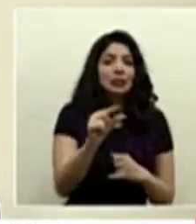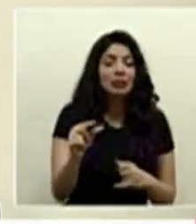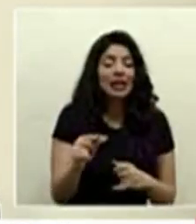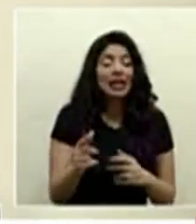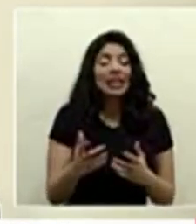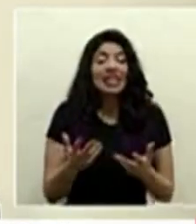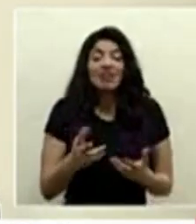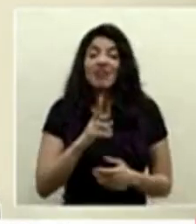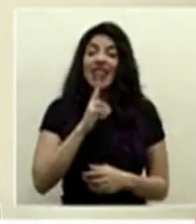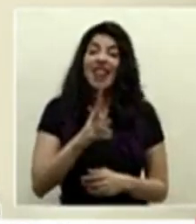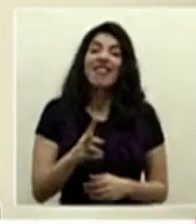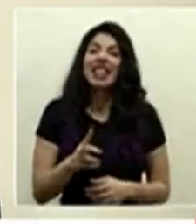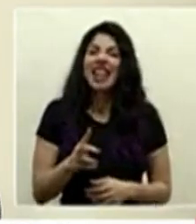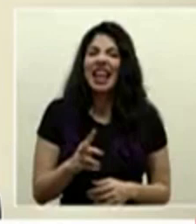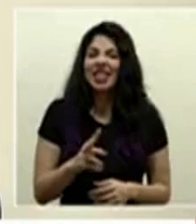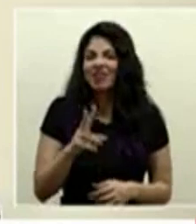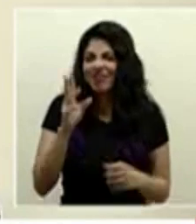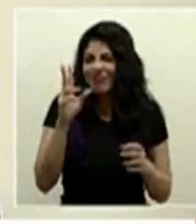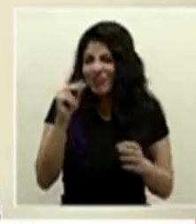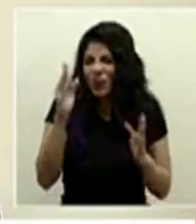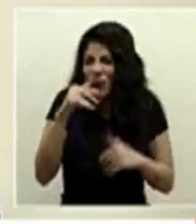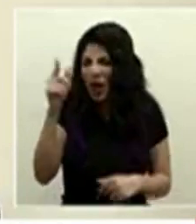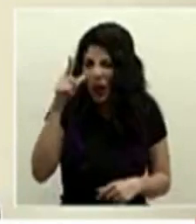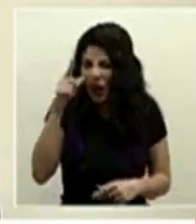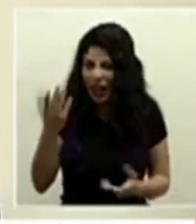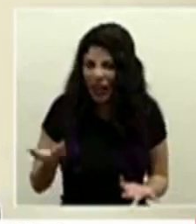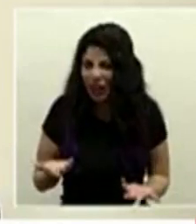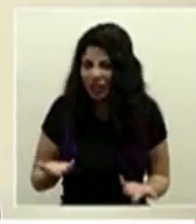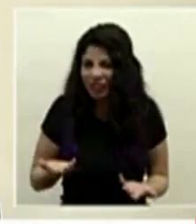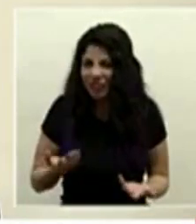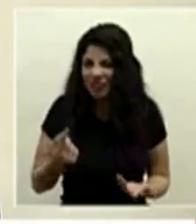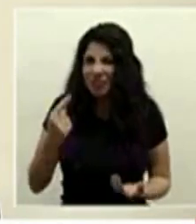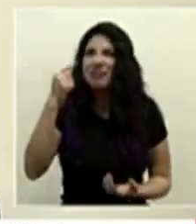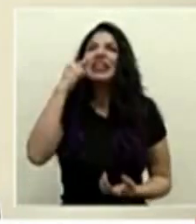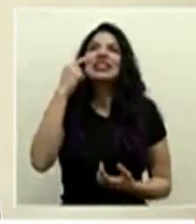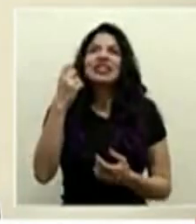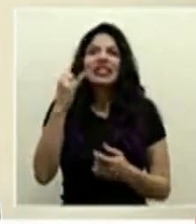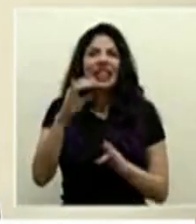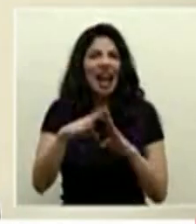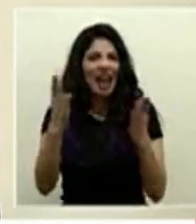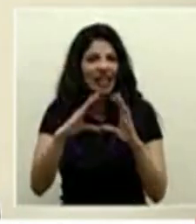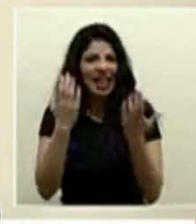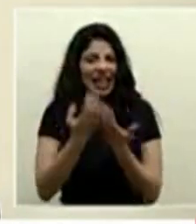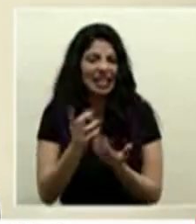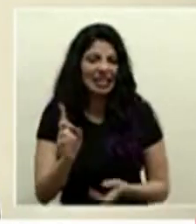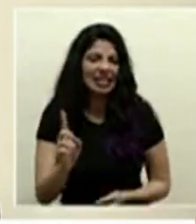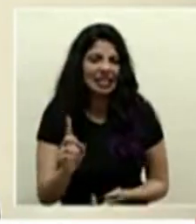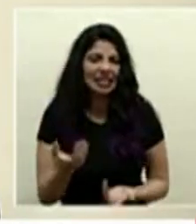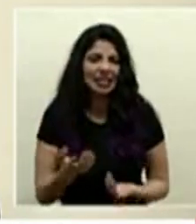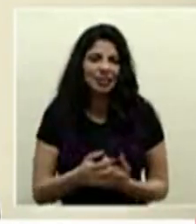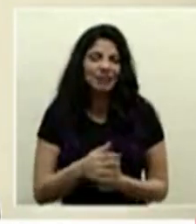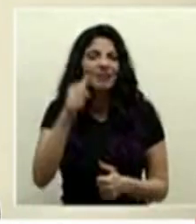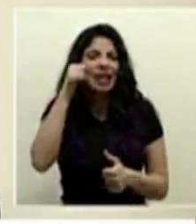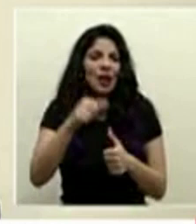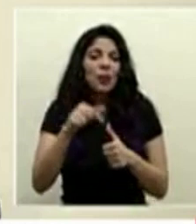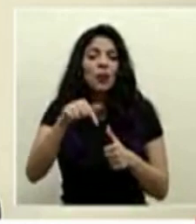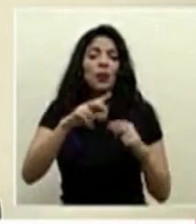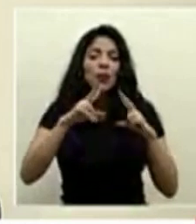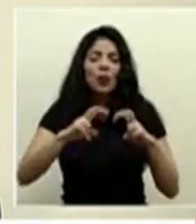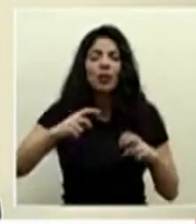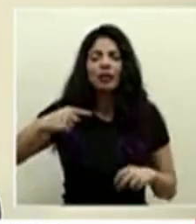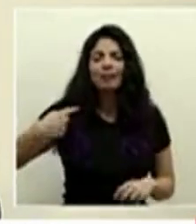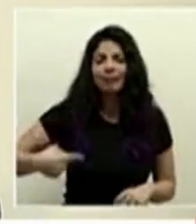no es lógico no sería congruente pensar en una reapertura de clases recordemos que esto es un análisis